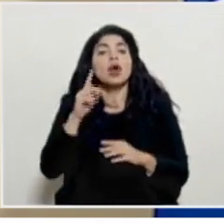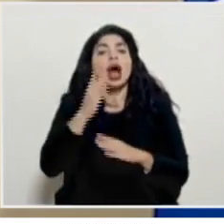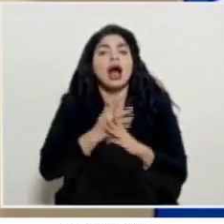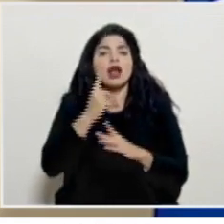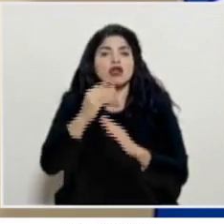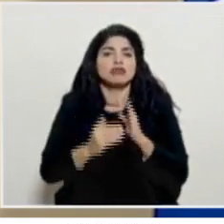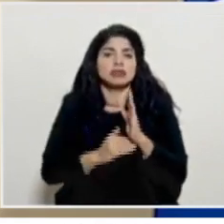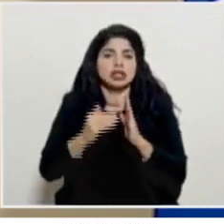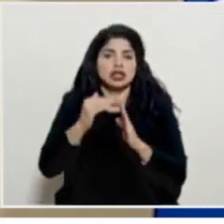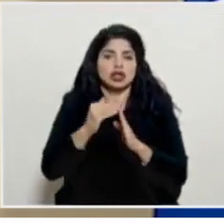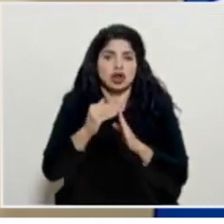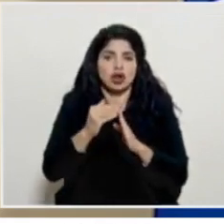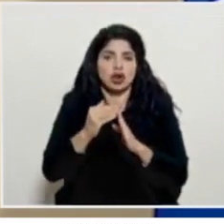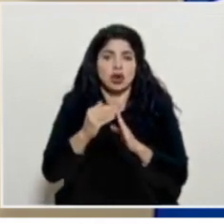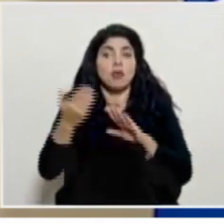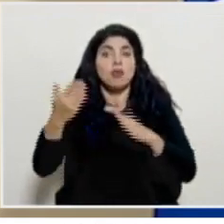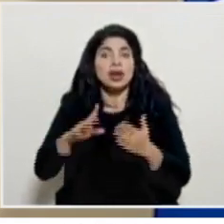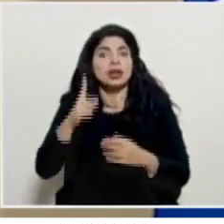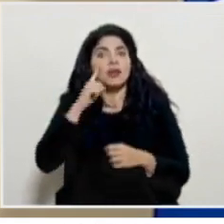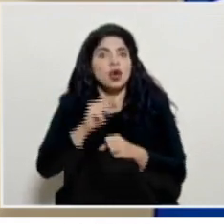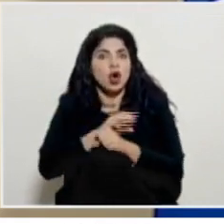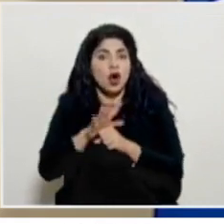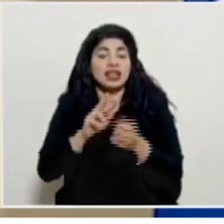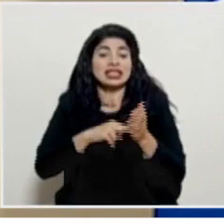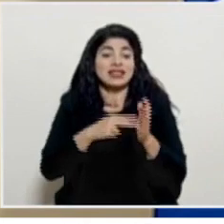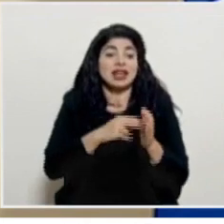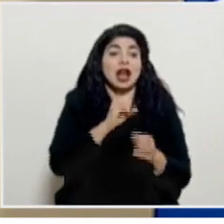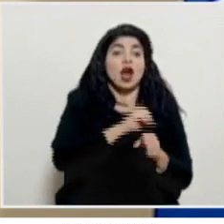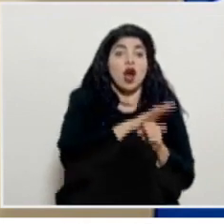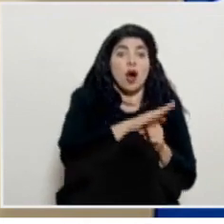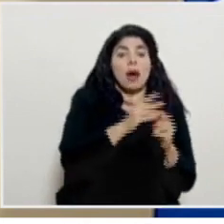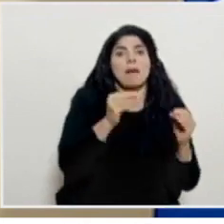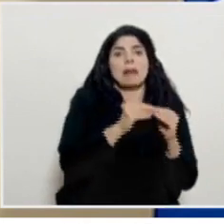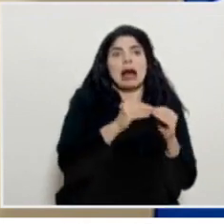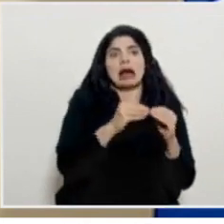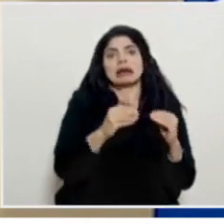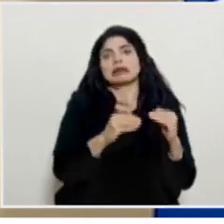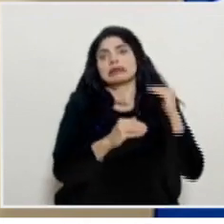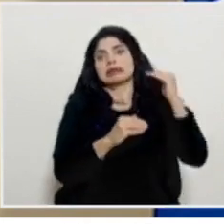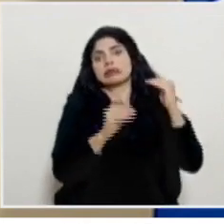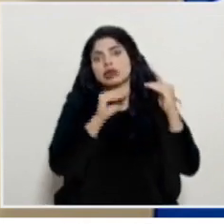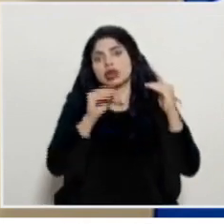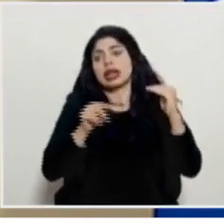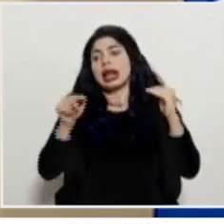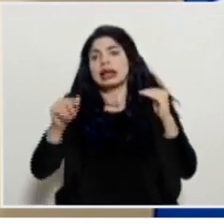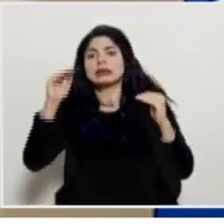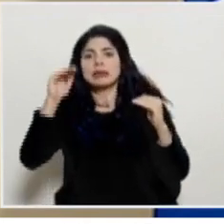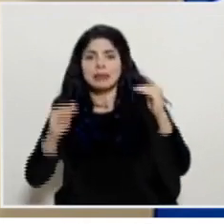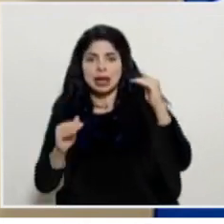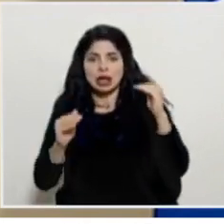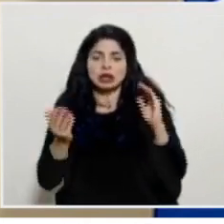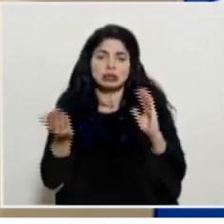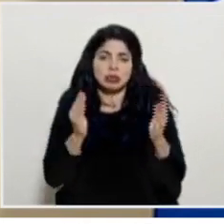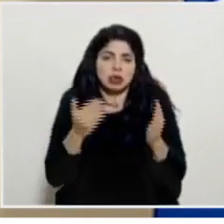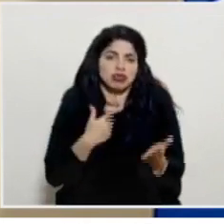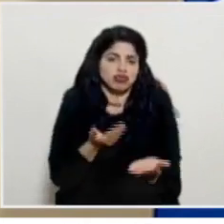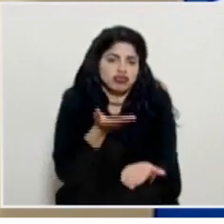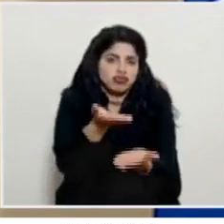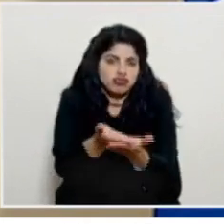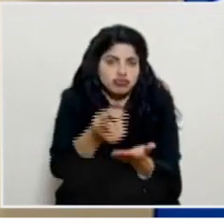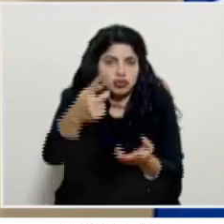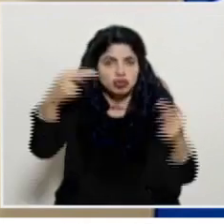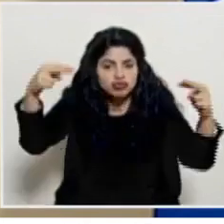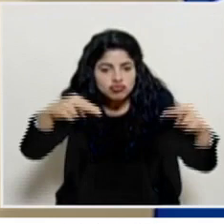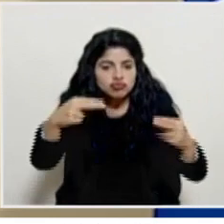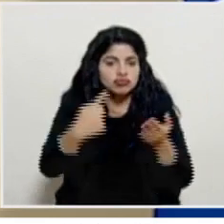riesgo de fallecer por COVID-19 simplemente es para poner números y dimensiones sobre la mesa en esta discusión que insisto nosotros